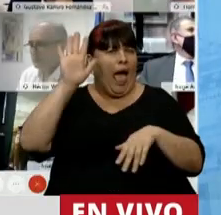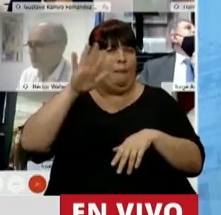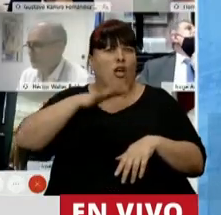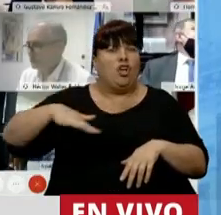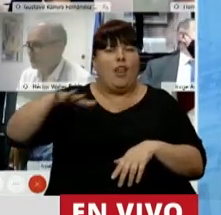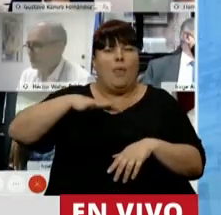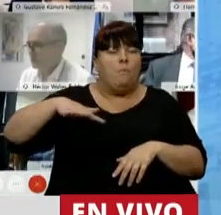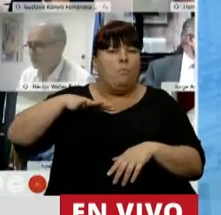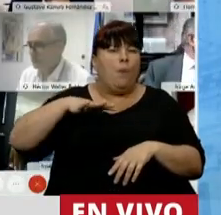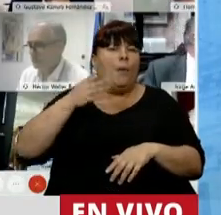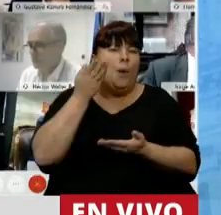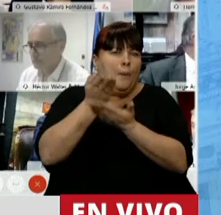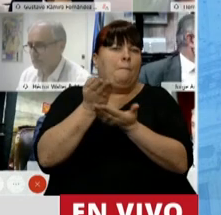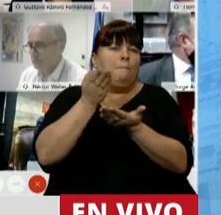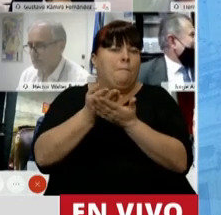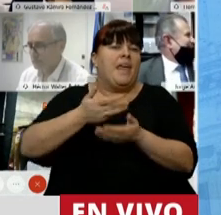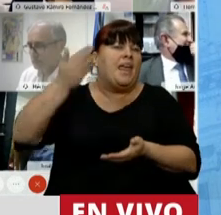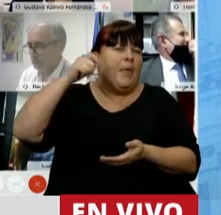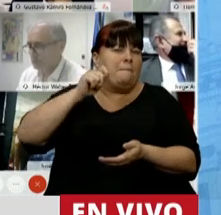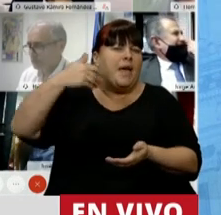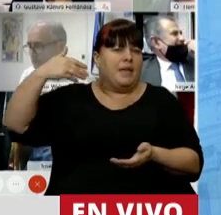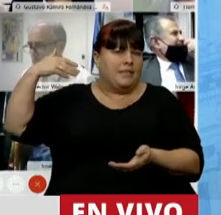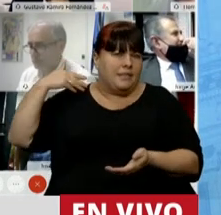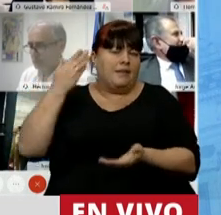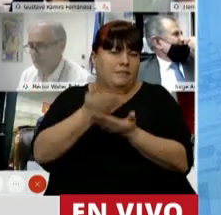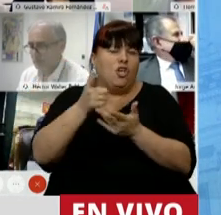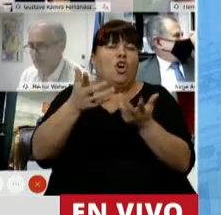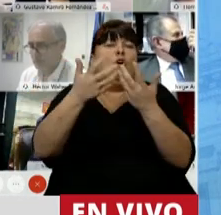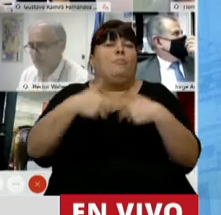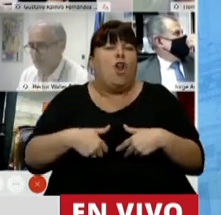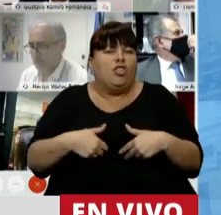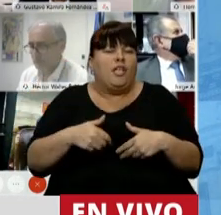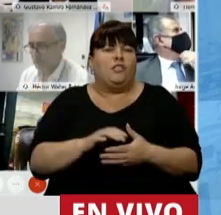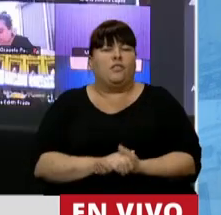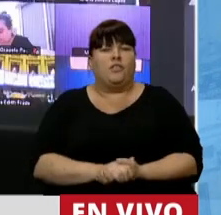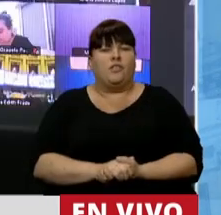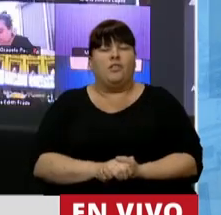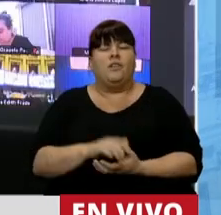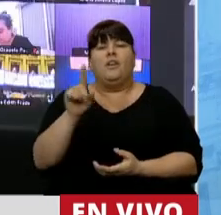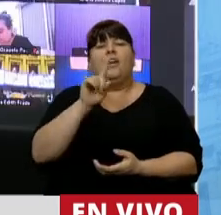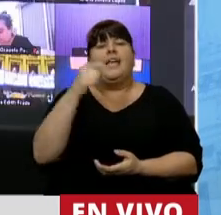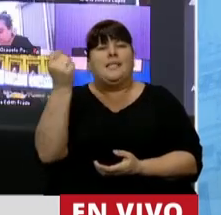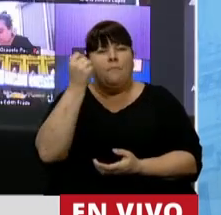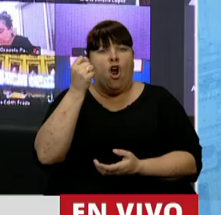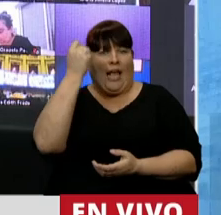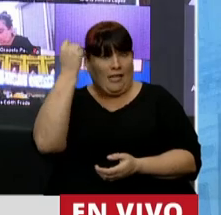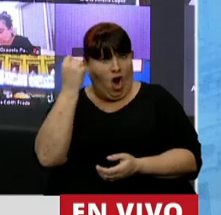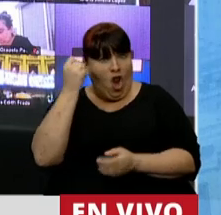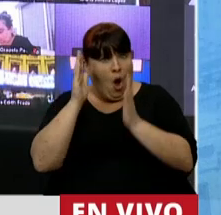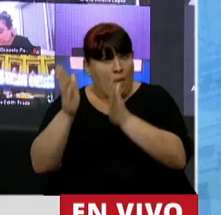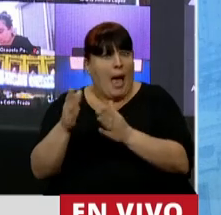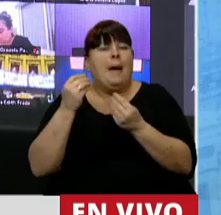pueblo vienen pidiendo desde hace varios meses. Un proyecto que no solo tiene importancia económica